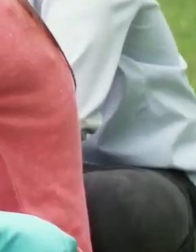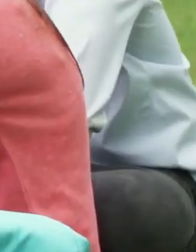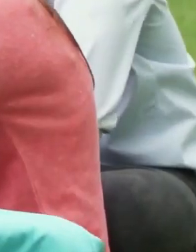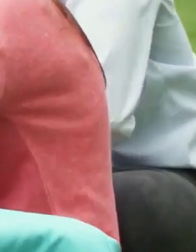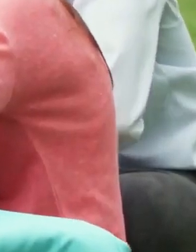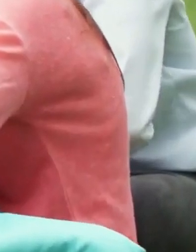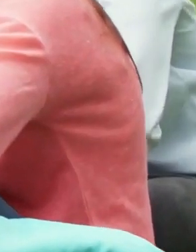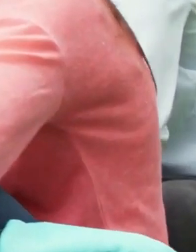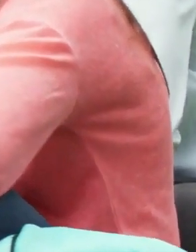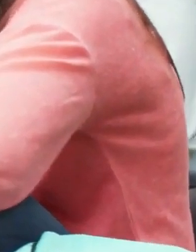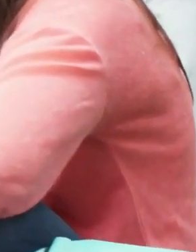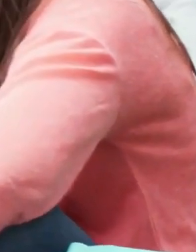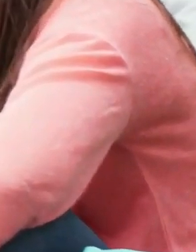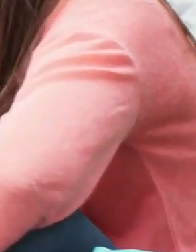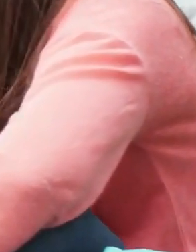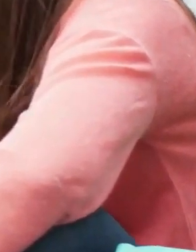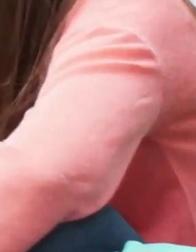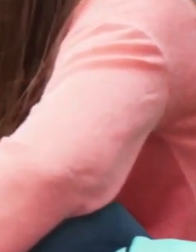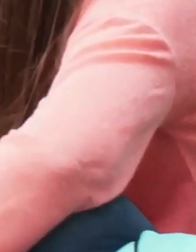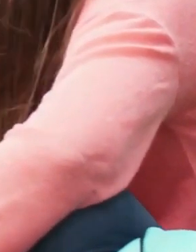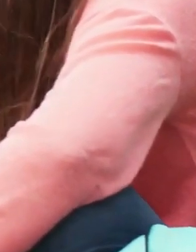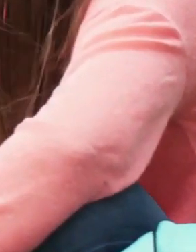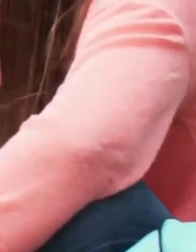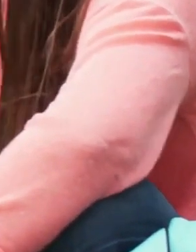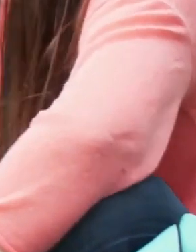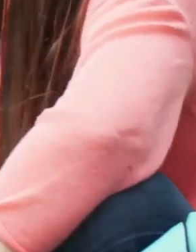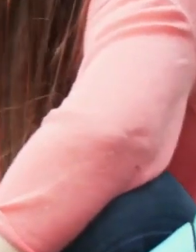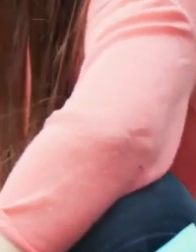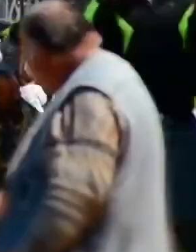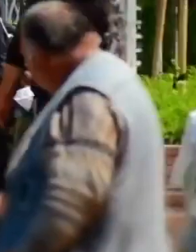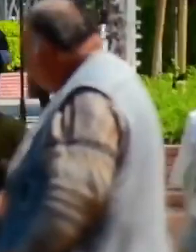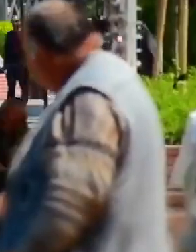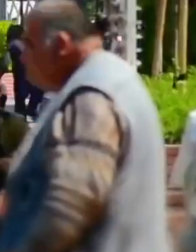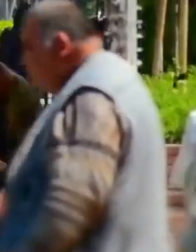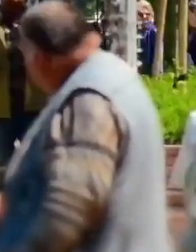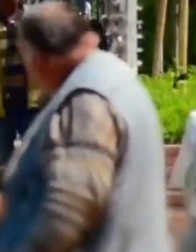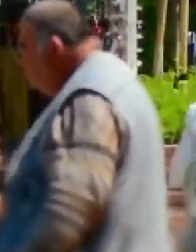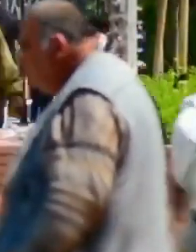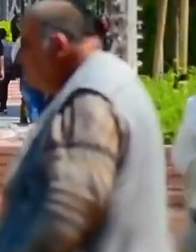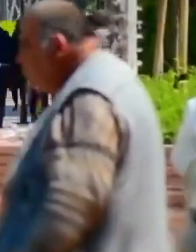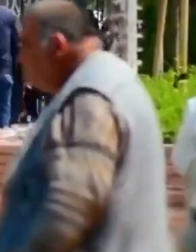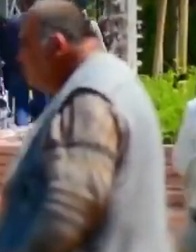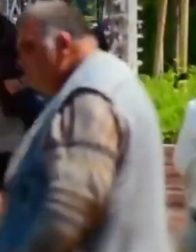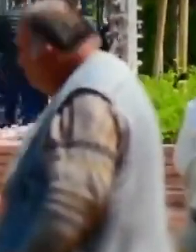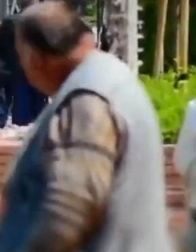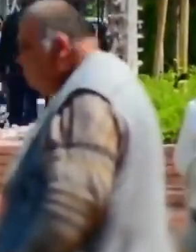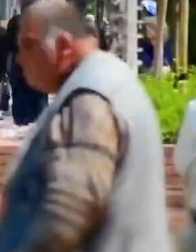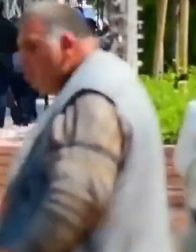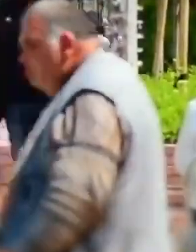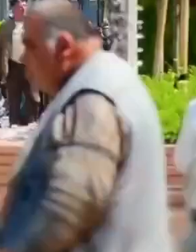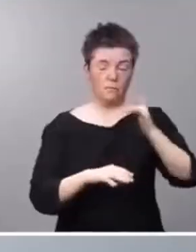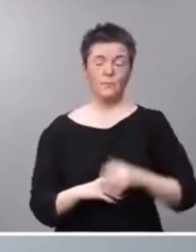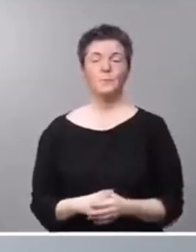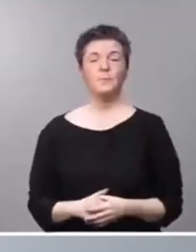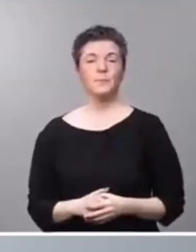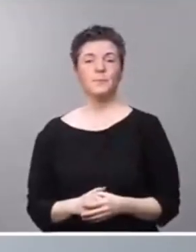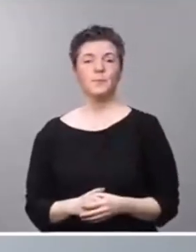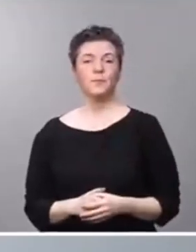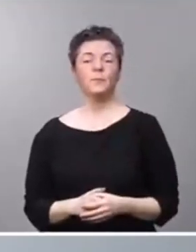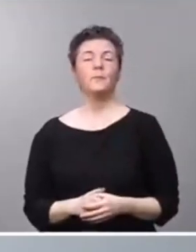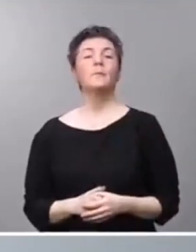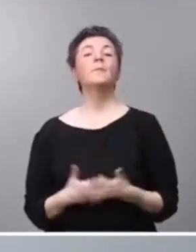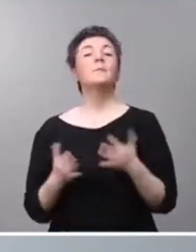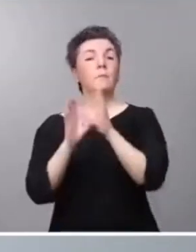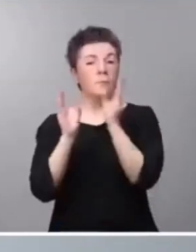PIB de un país está relacionado con la lengua, un porcentaje que aumenta con la revolución tecnológica. Tenemos un